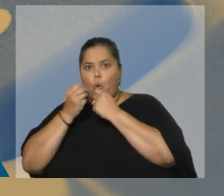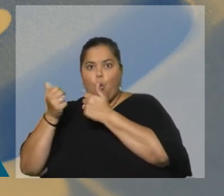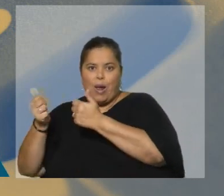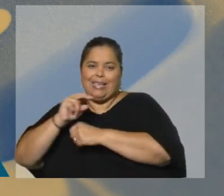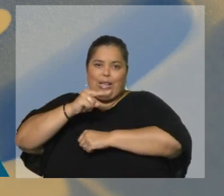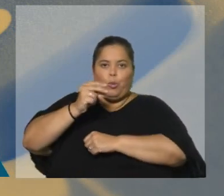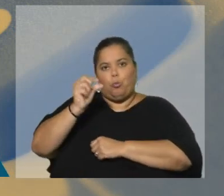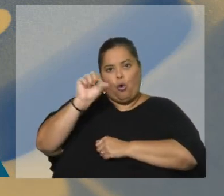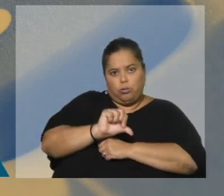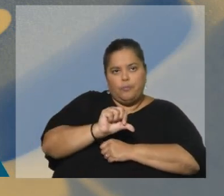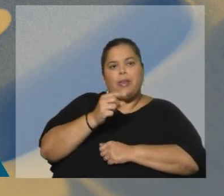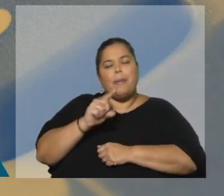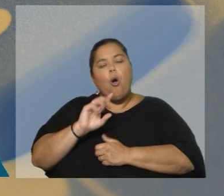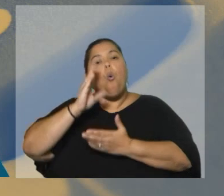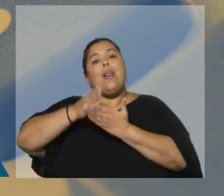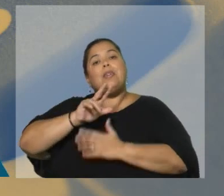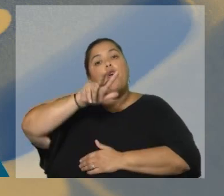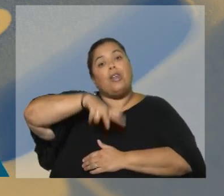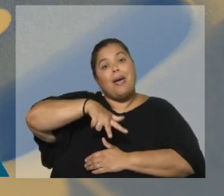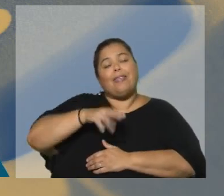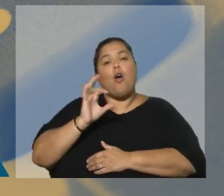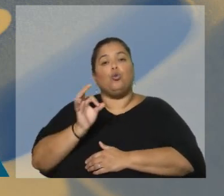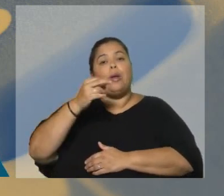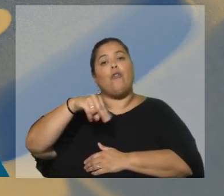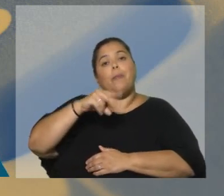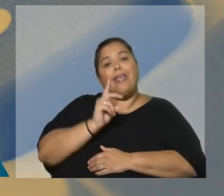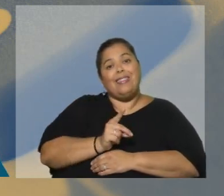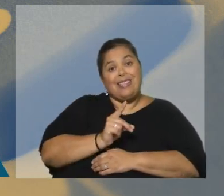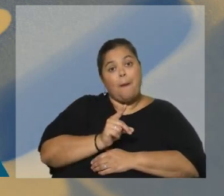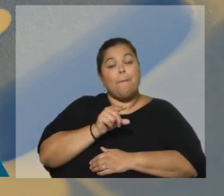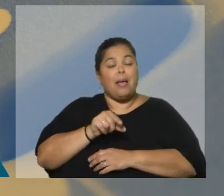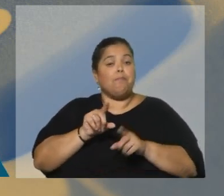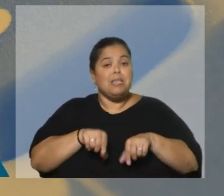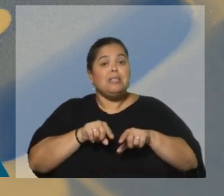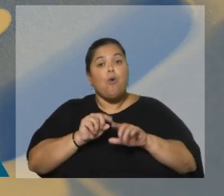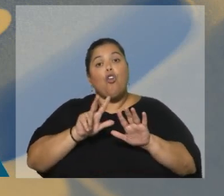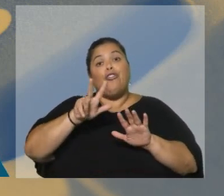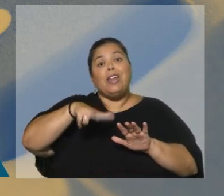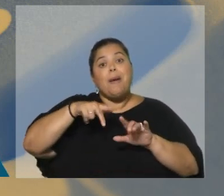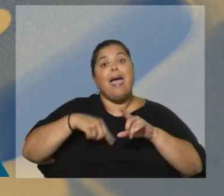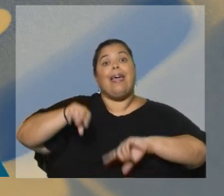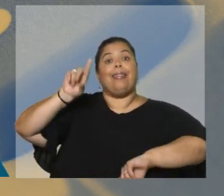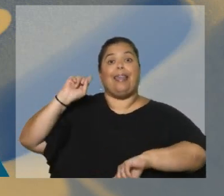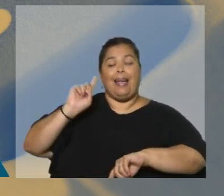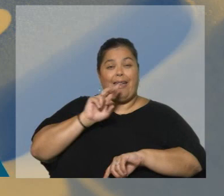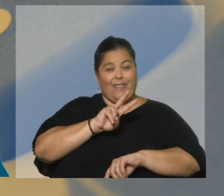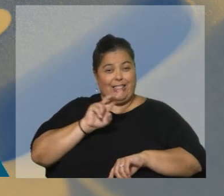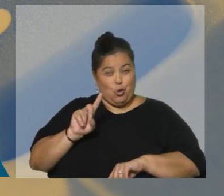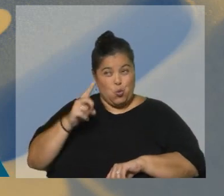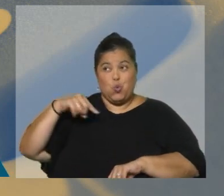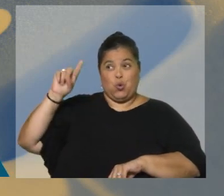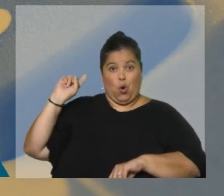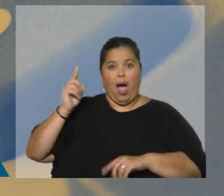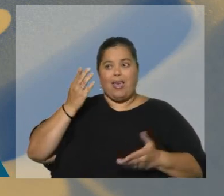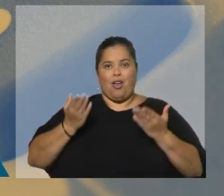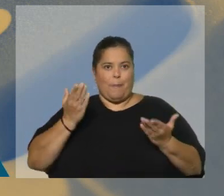trimestre del año, octubre, noviembre y diciembre, respecto al mismo trimestre del año anterior y ahí hay una